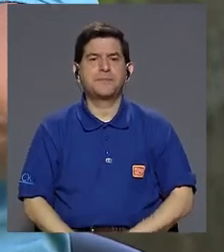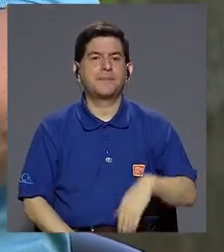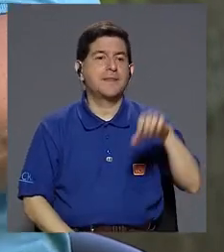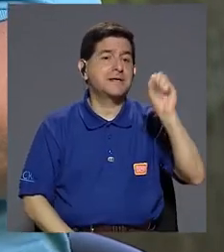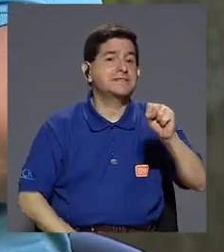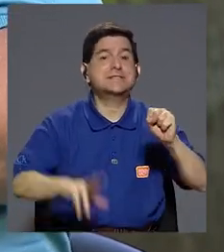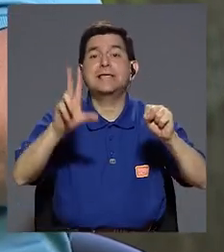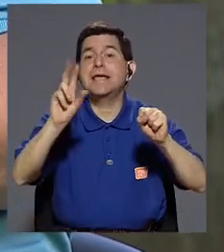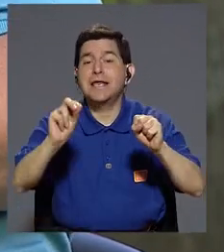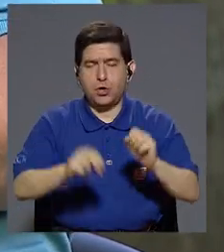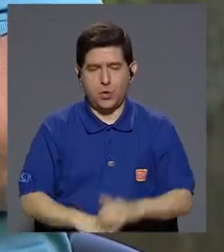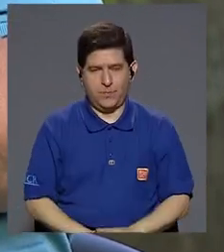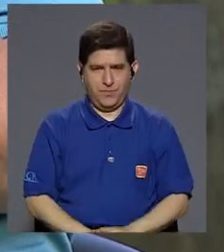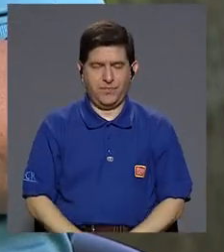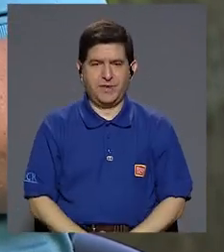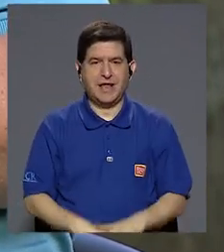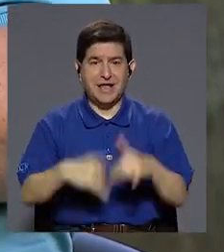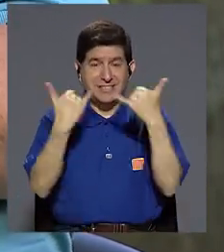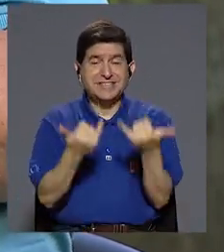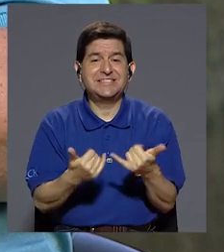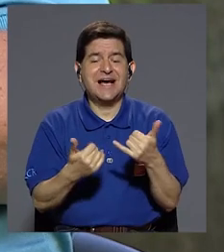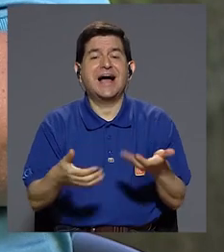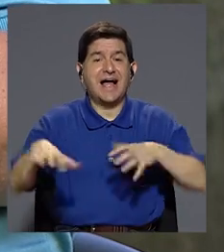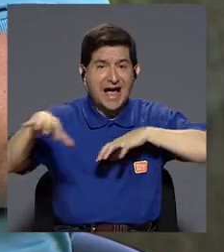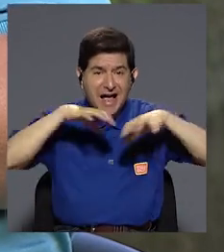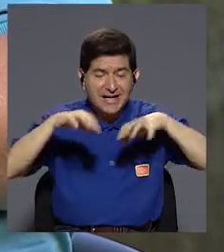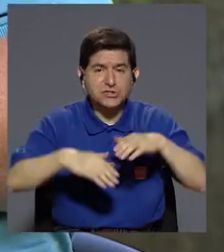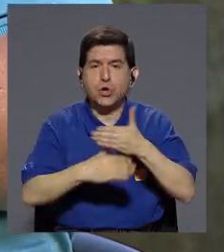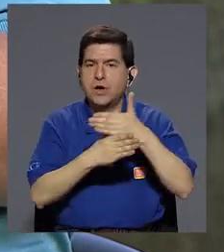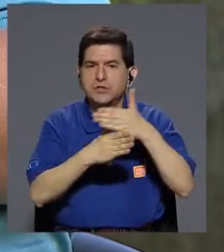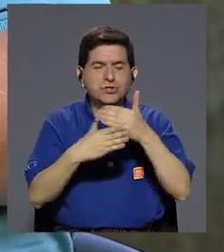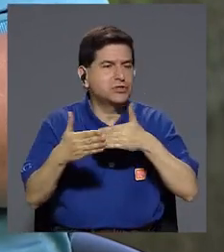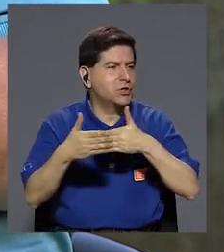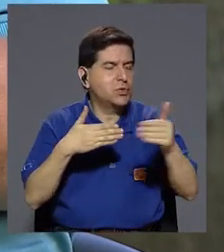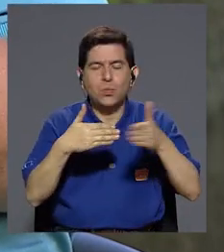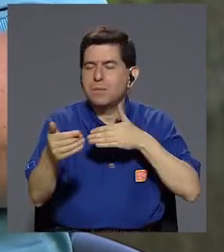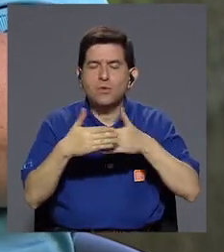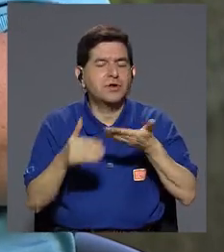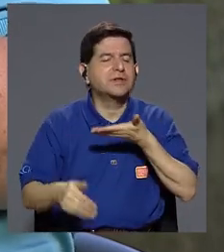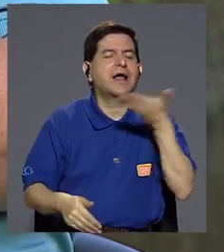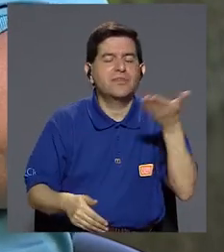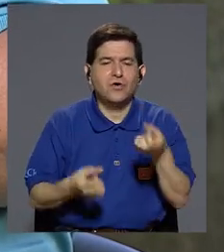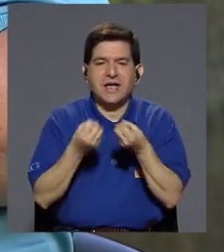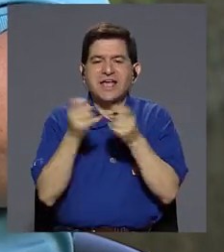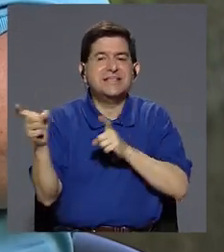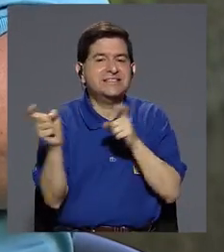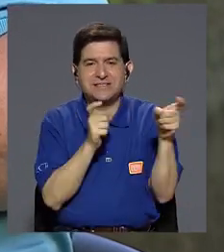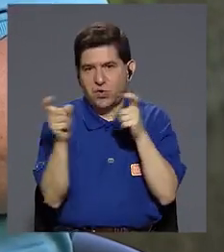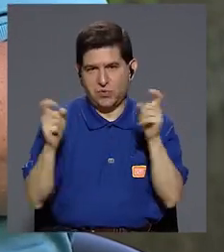sí y no, a ver, el sharing es cuando se comparte de forma indiscriminada, a ver,